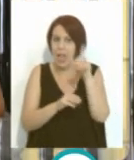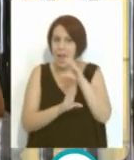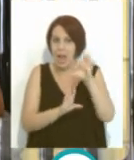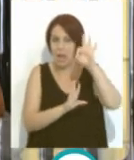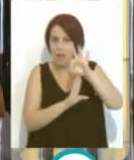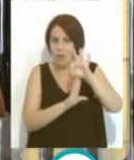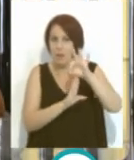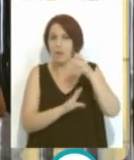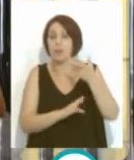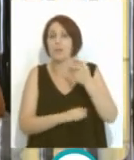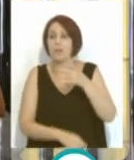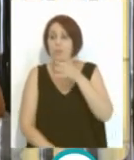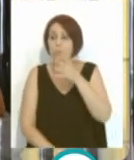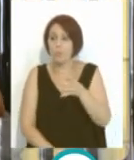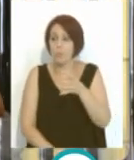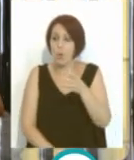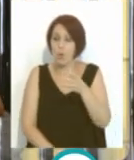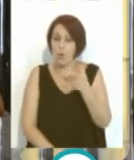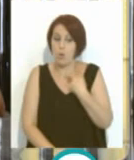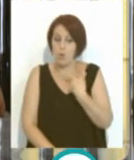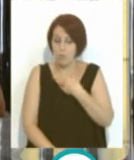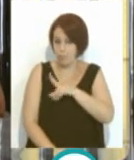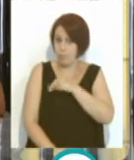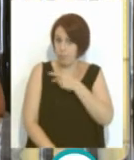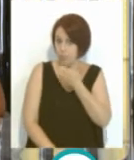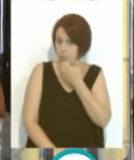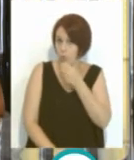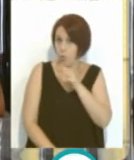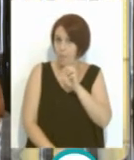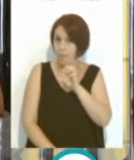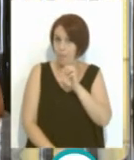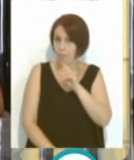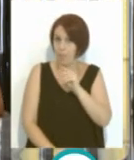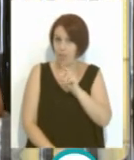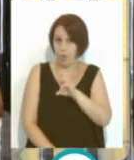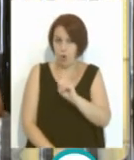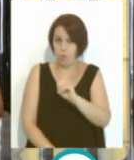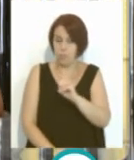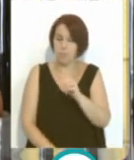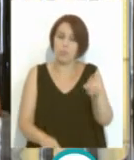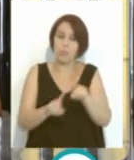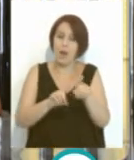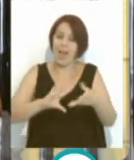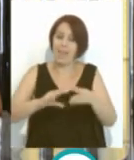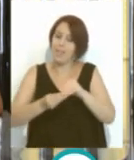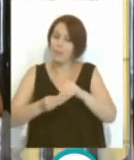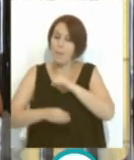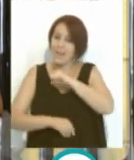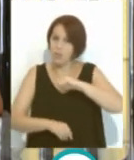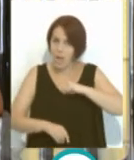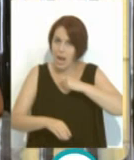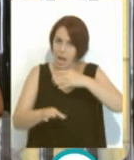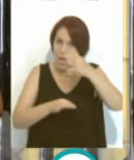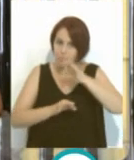Y luego, con motivo del galardonado, en este caso Pedro, pues se lo ha hecho y se lo ha personalizado. Se le ve varios